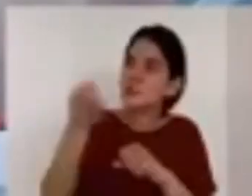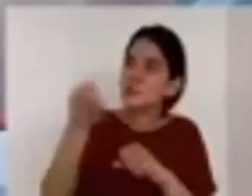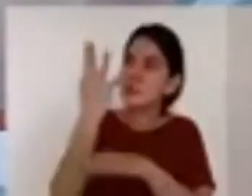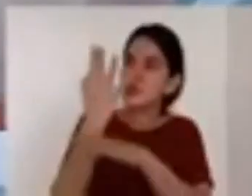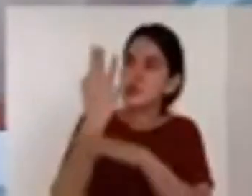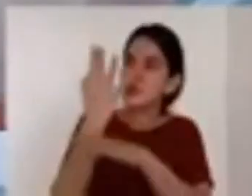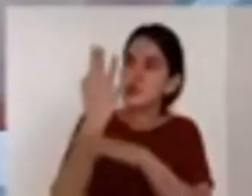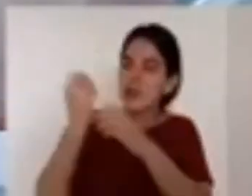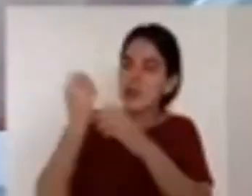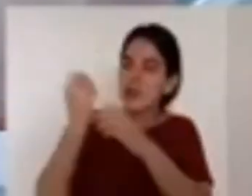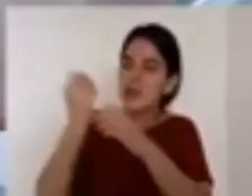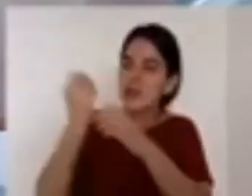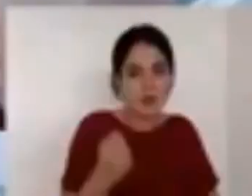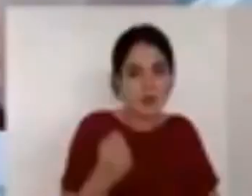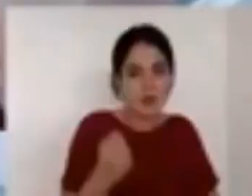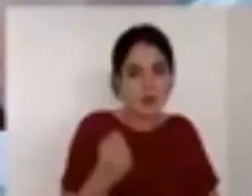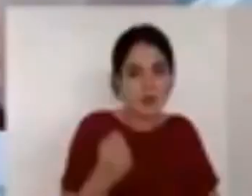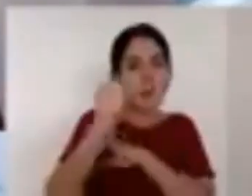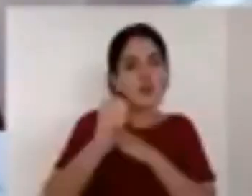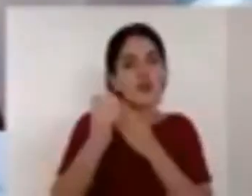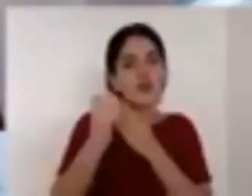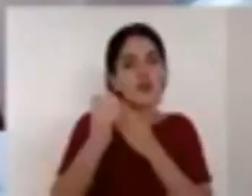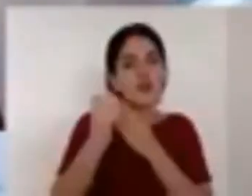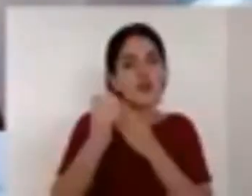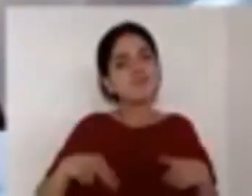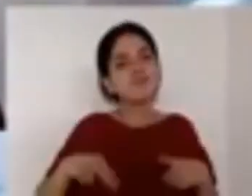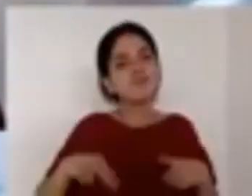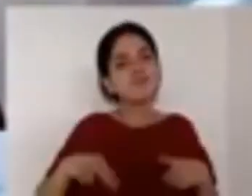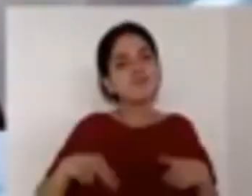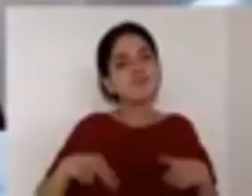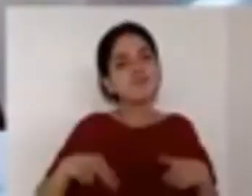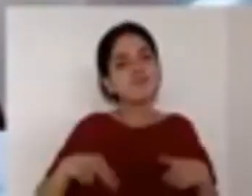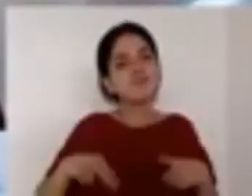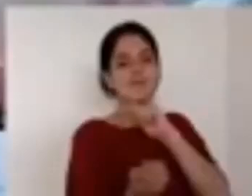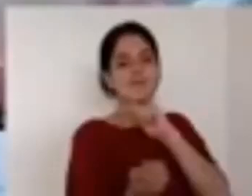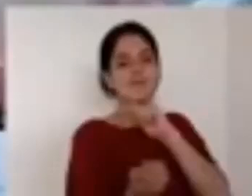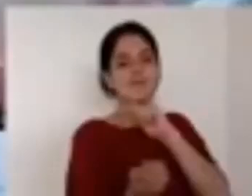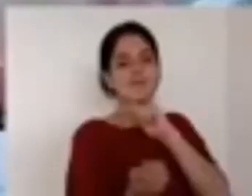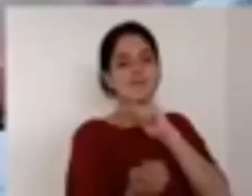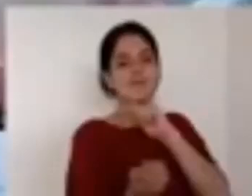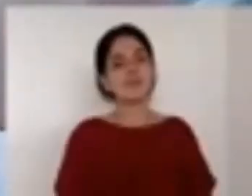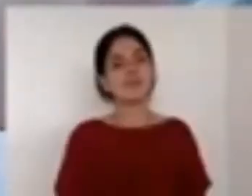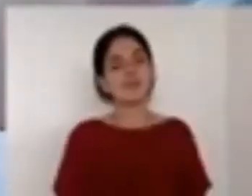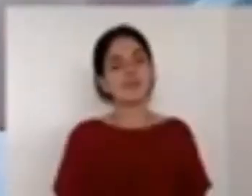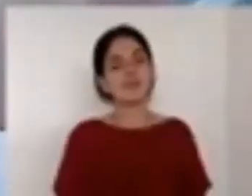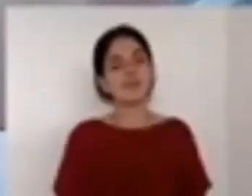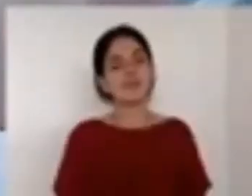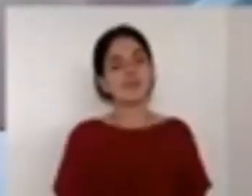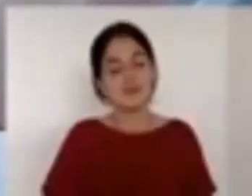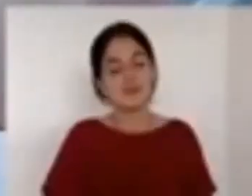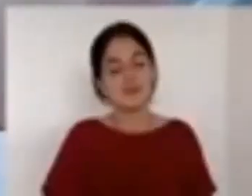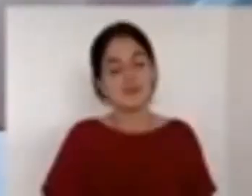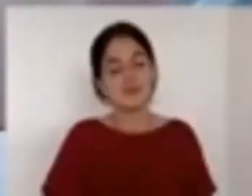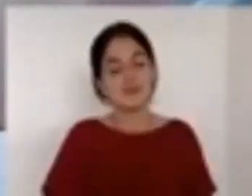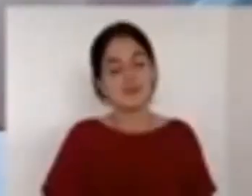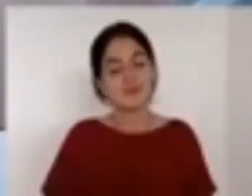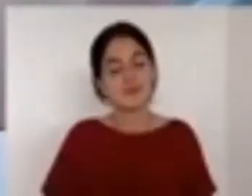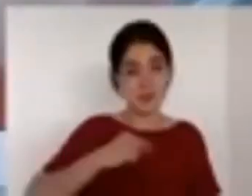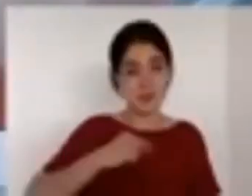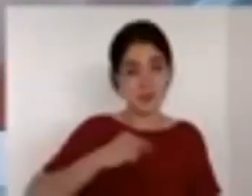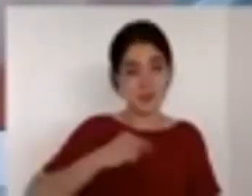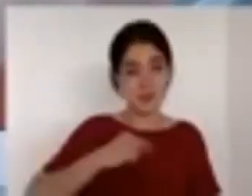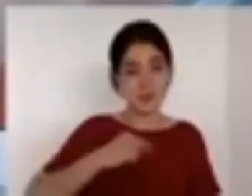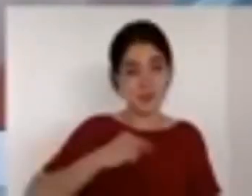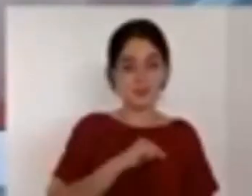somos como la obra maestra en el bloque de mármol el